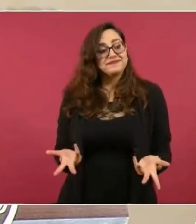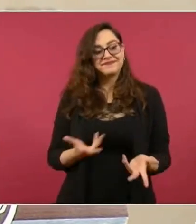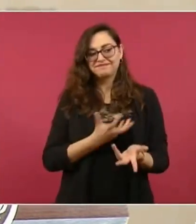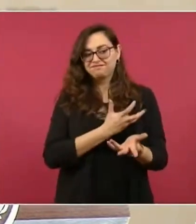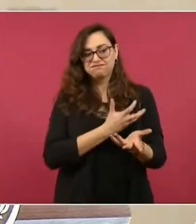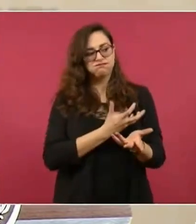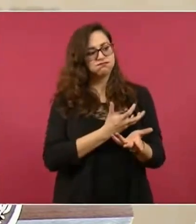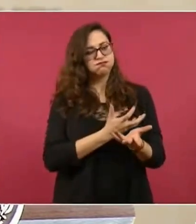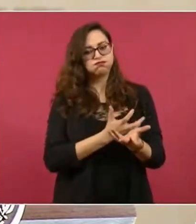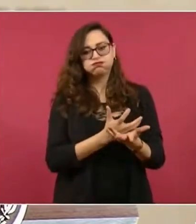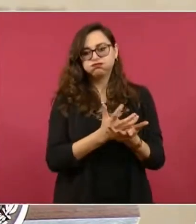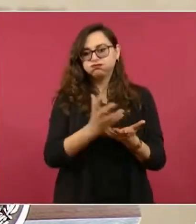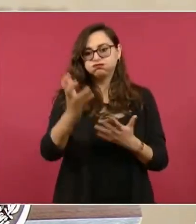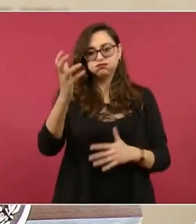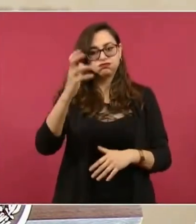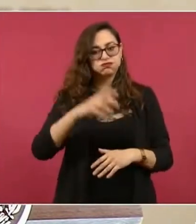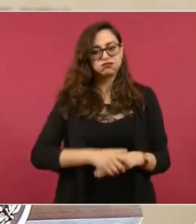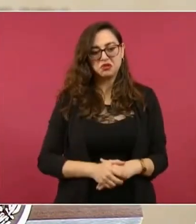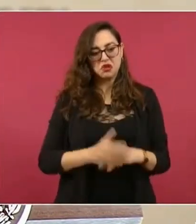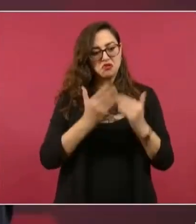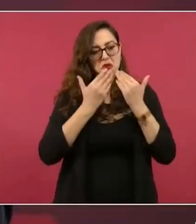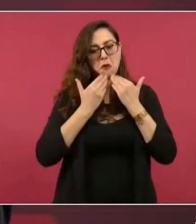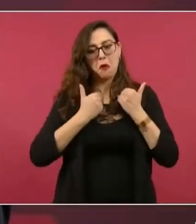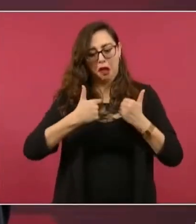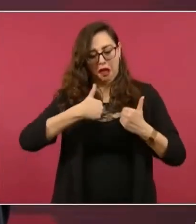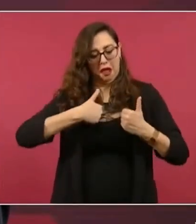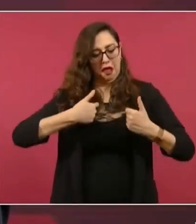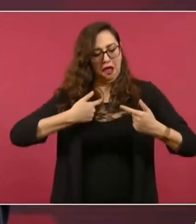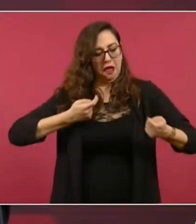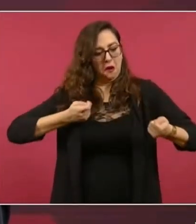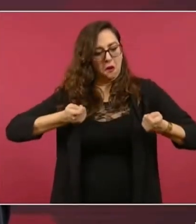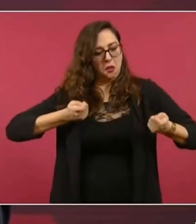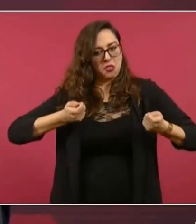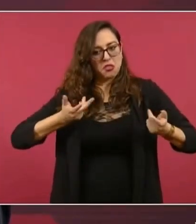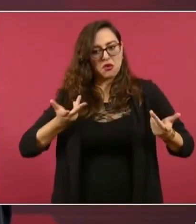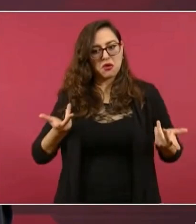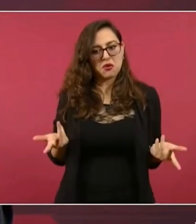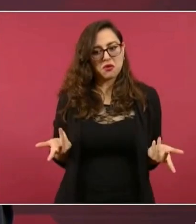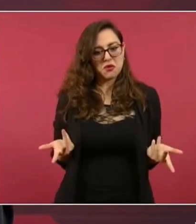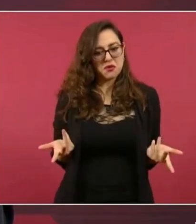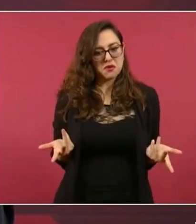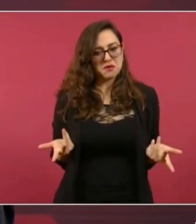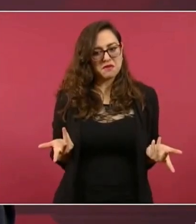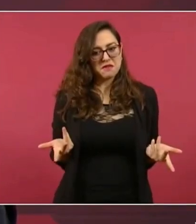con mucha producción,